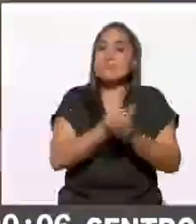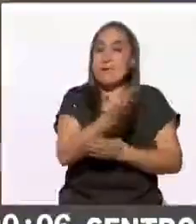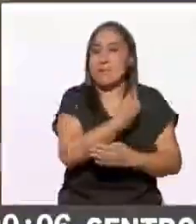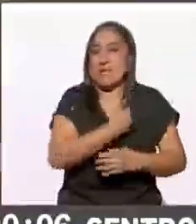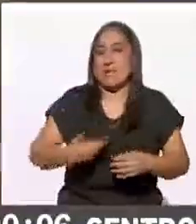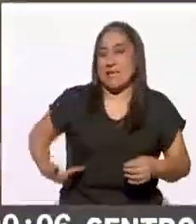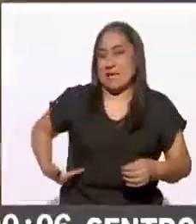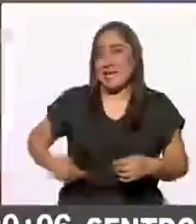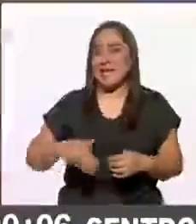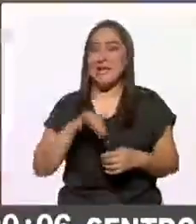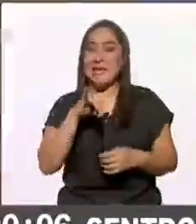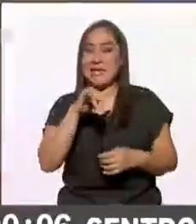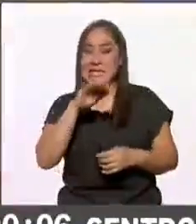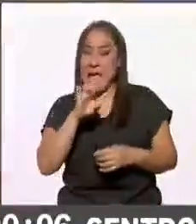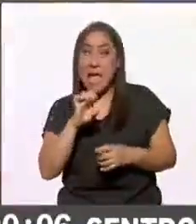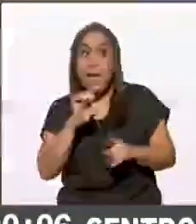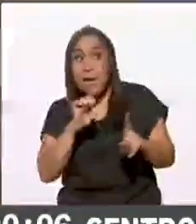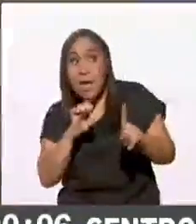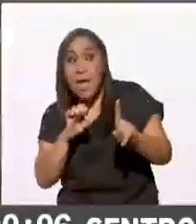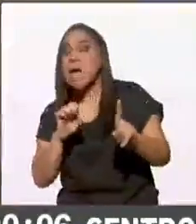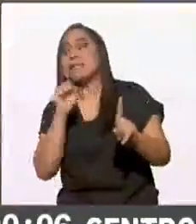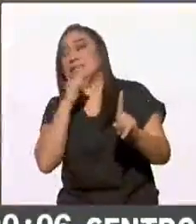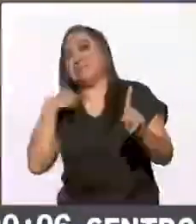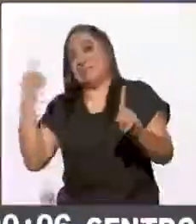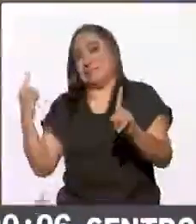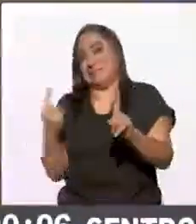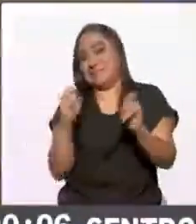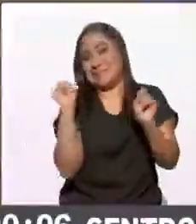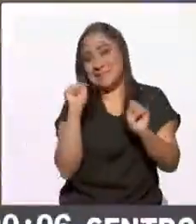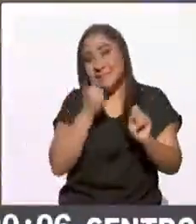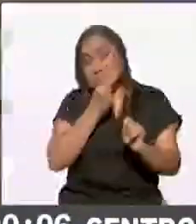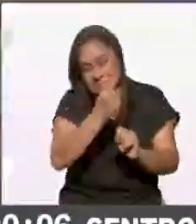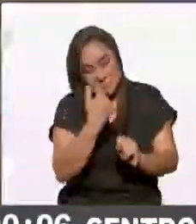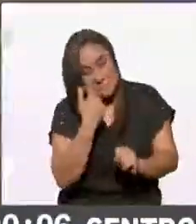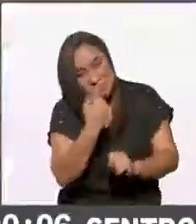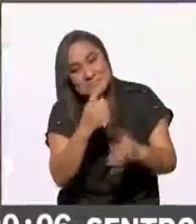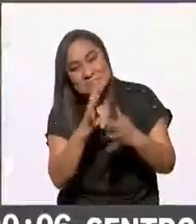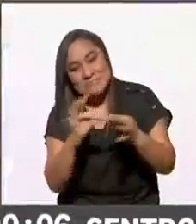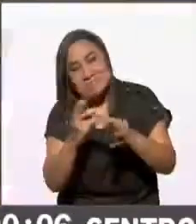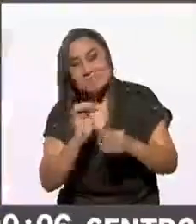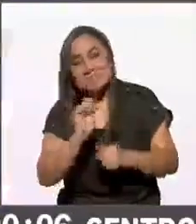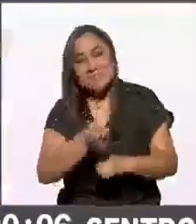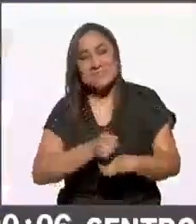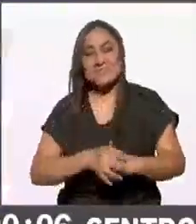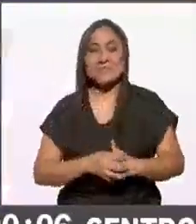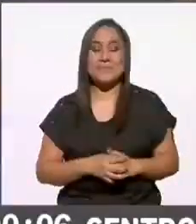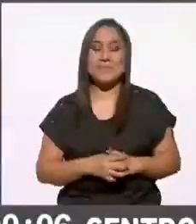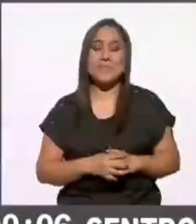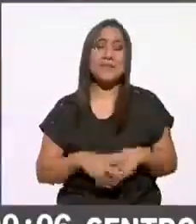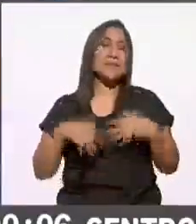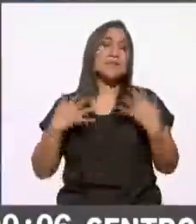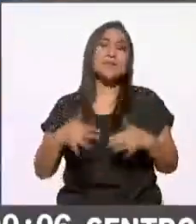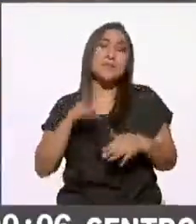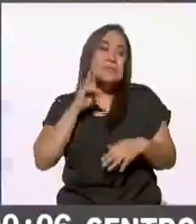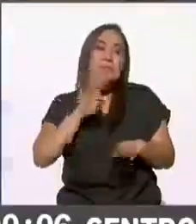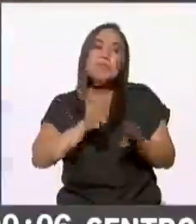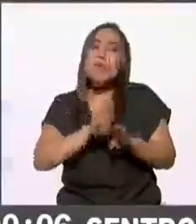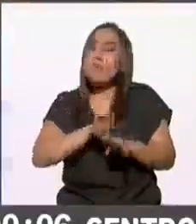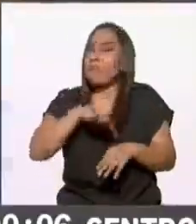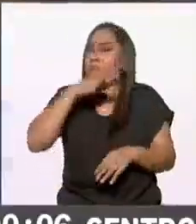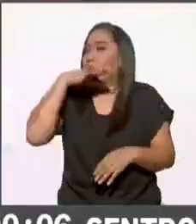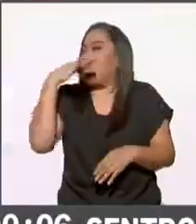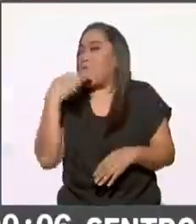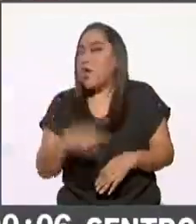Córdoba atrás de nosotros y salimos corriendo para hablar con él y bueno escuchemos qué es lo que dijo una fiesta democrática hoy ganó